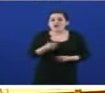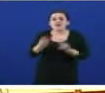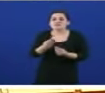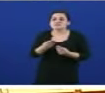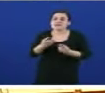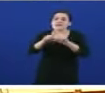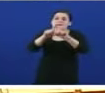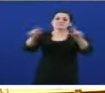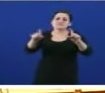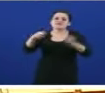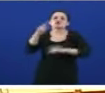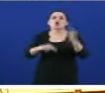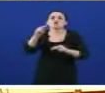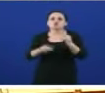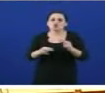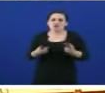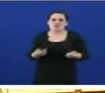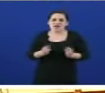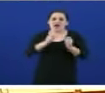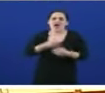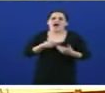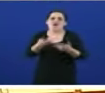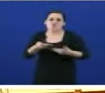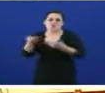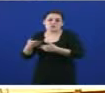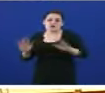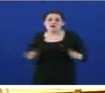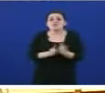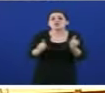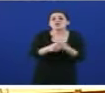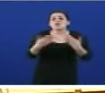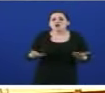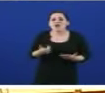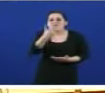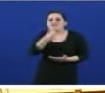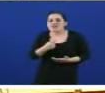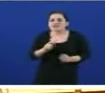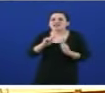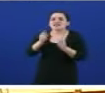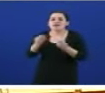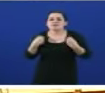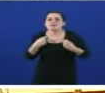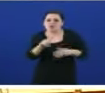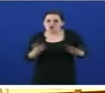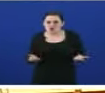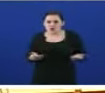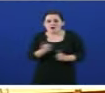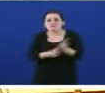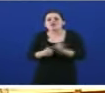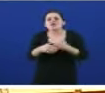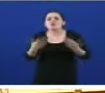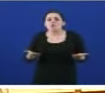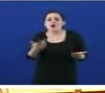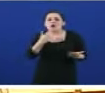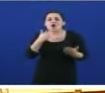empresas constructoras. Se ao dixo vostede na súa investidura, a súa prioridade non é facilitar o acceso a vivenda. A súa prioridade é sanear a conta